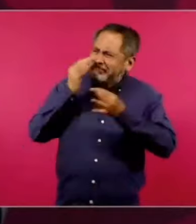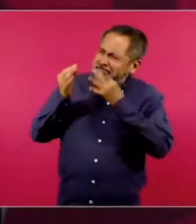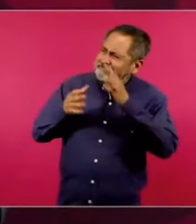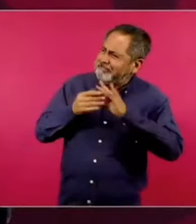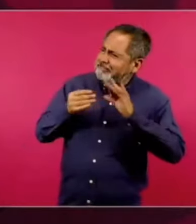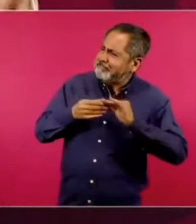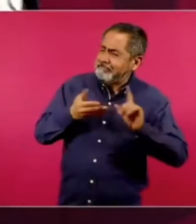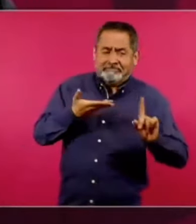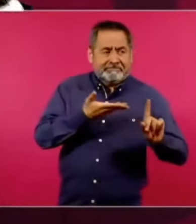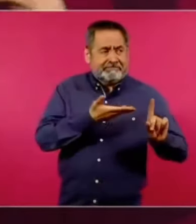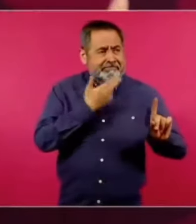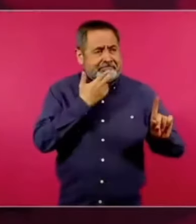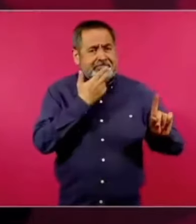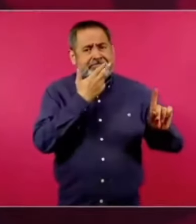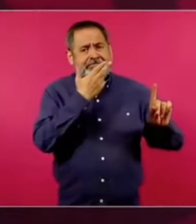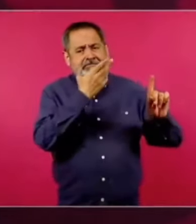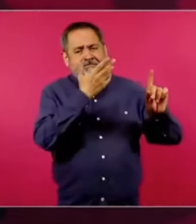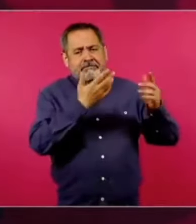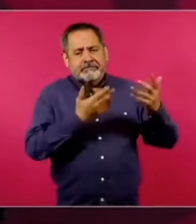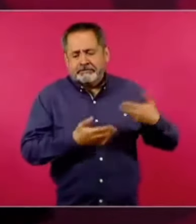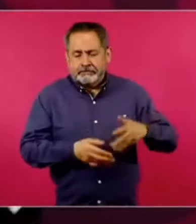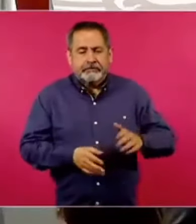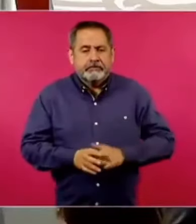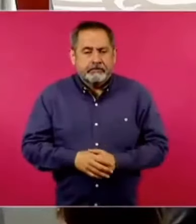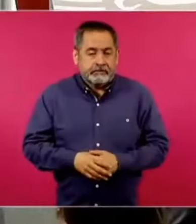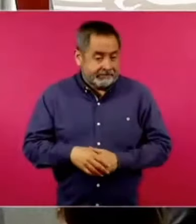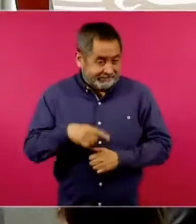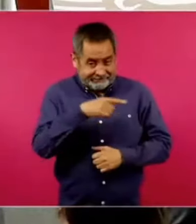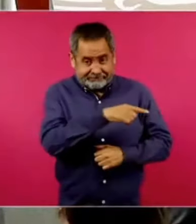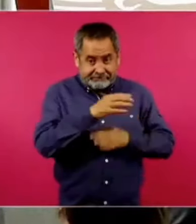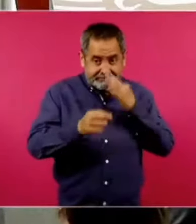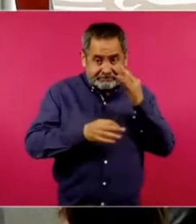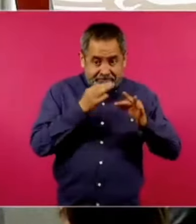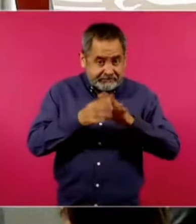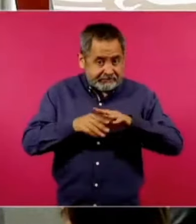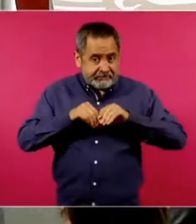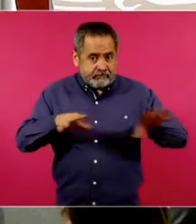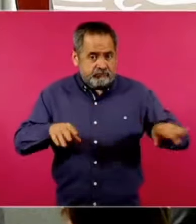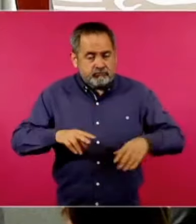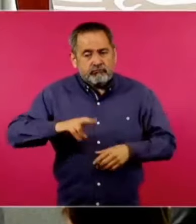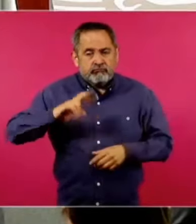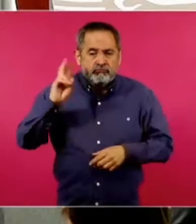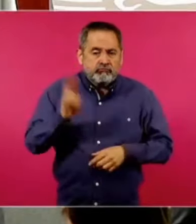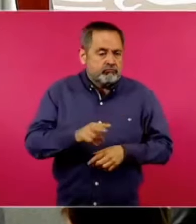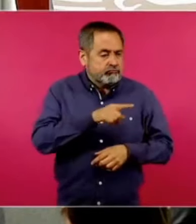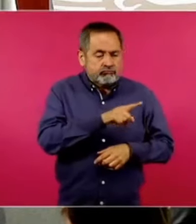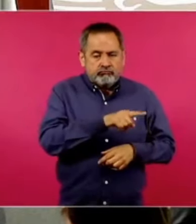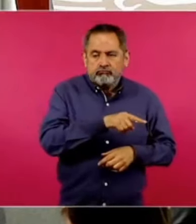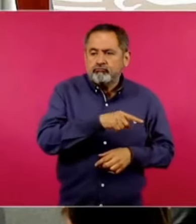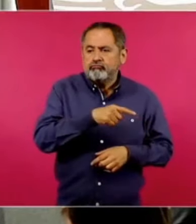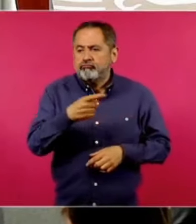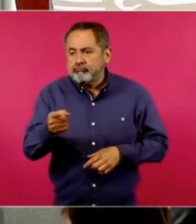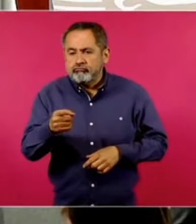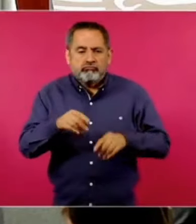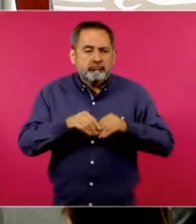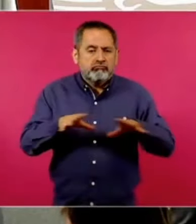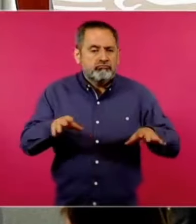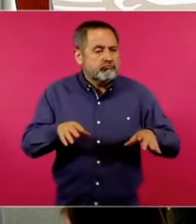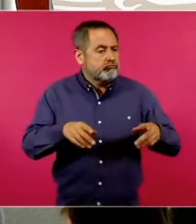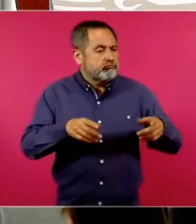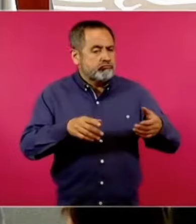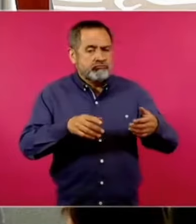Por eso hablo de que son medios que no están estrictamente en manos